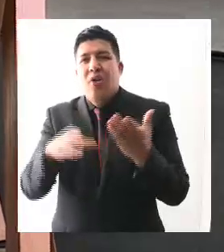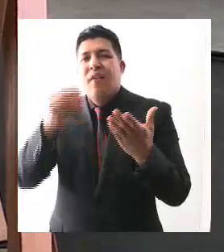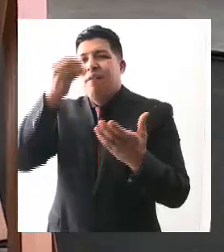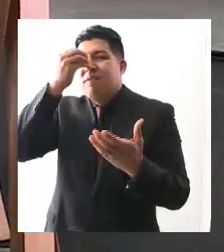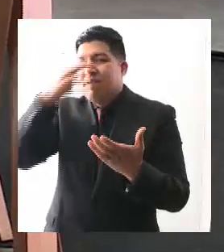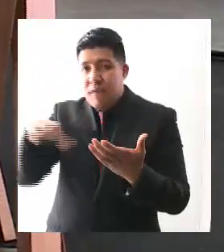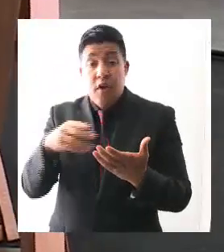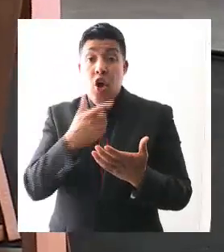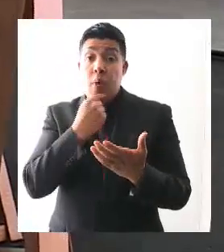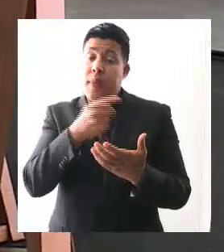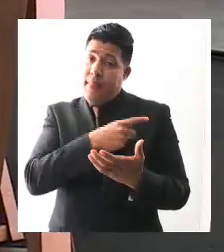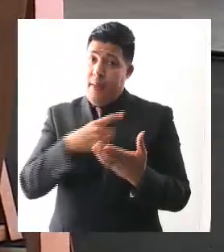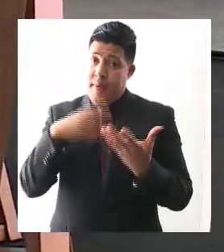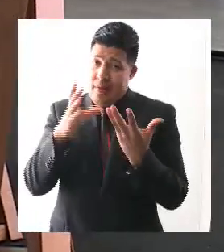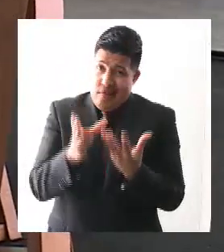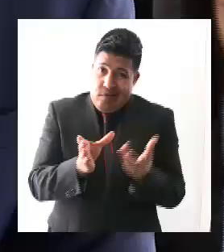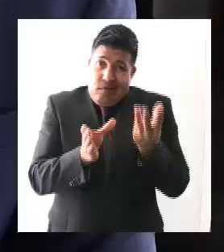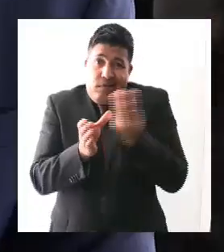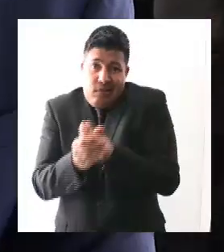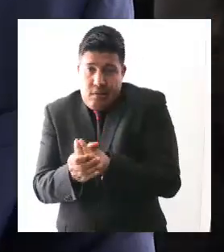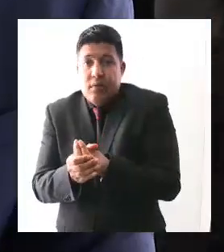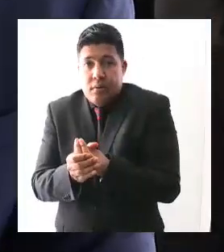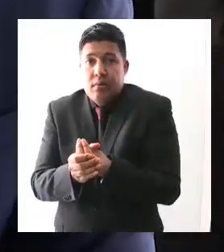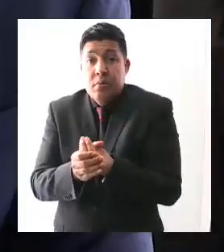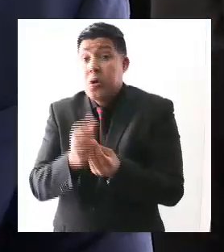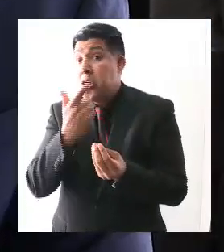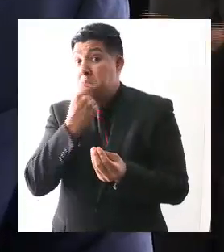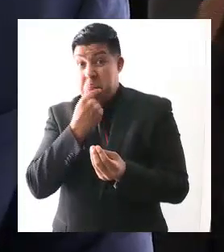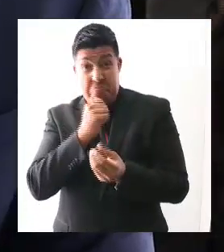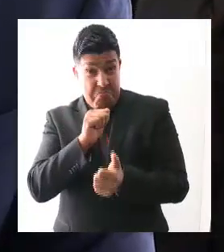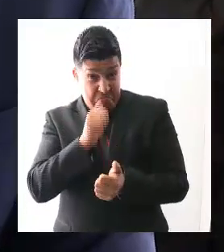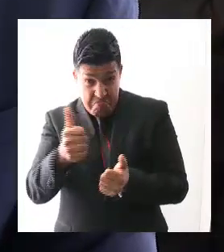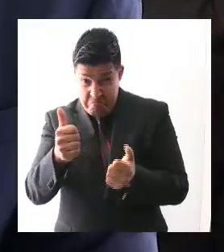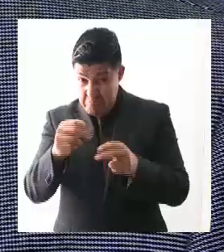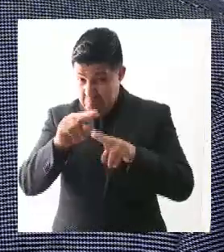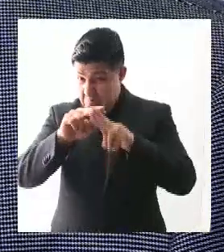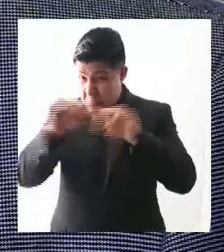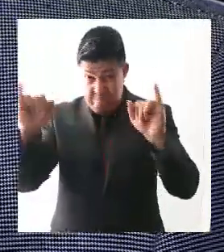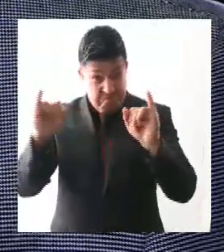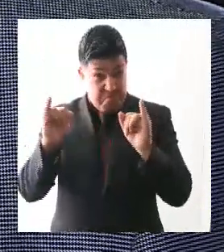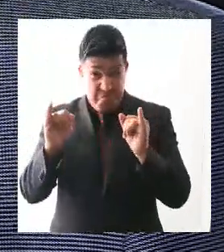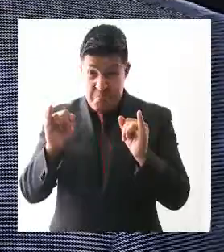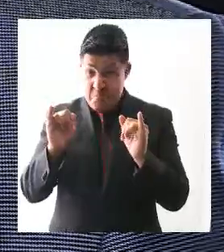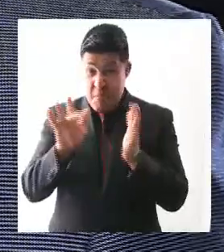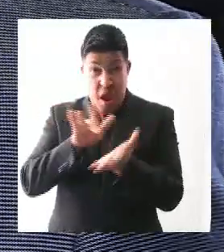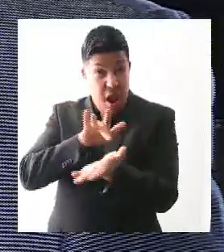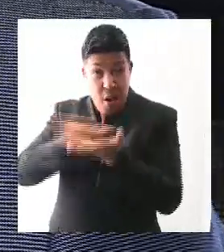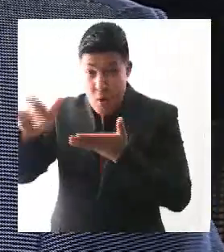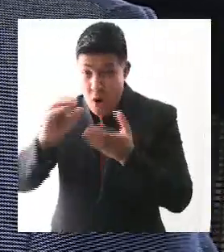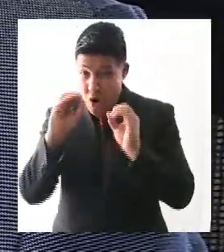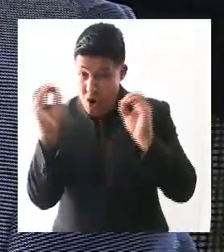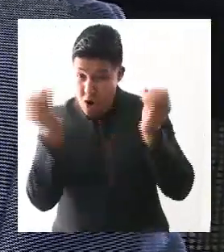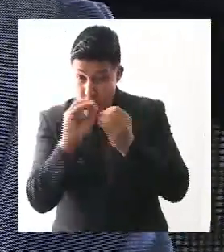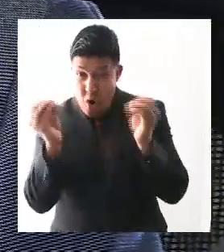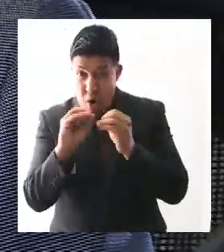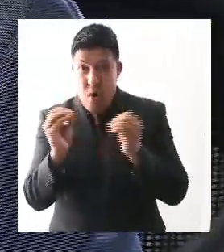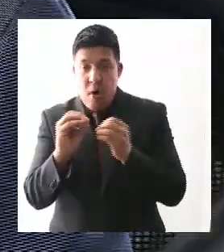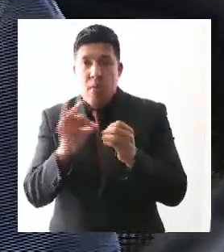repararte el daño, si no entonces procedemos o se procede al siguiente espacio. Hoy ese más o menos es